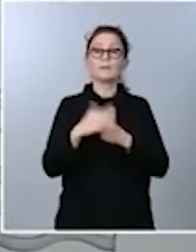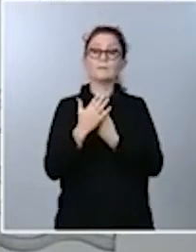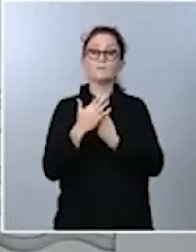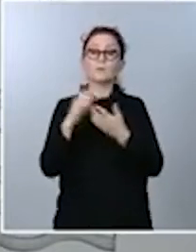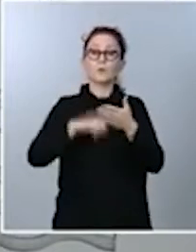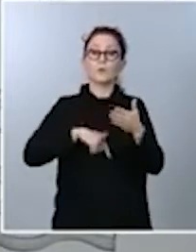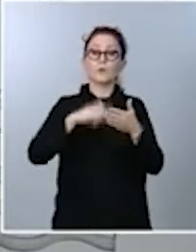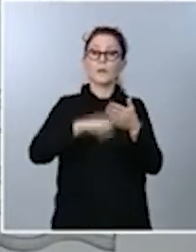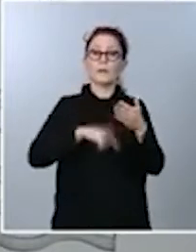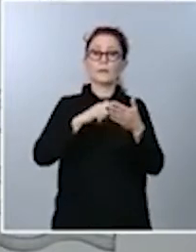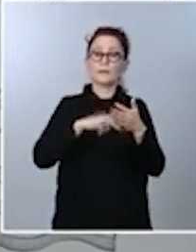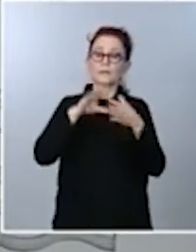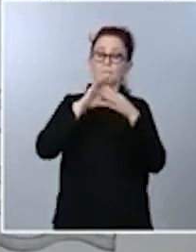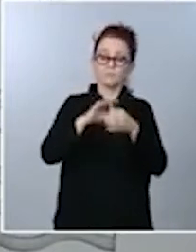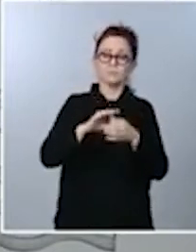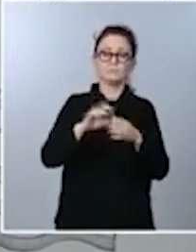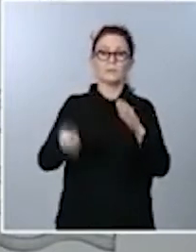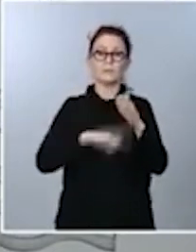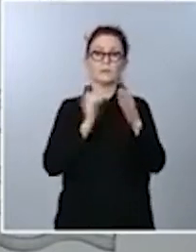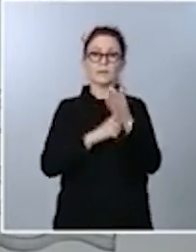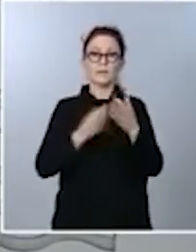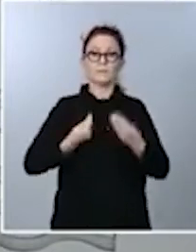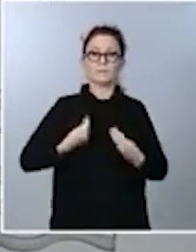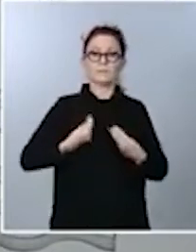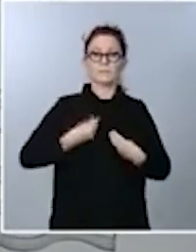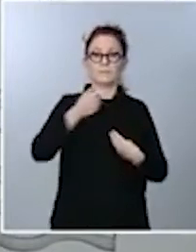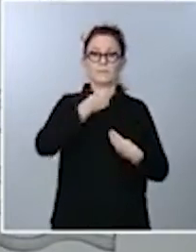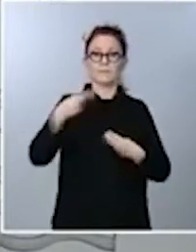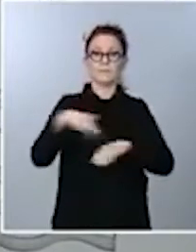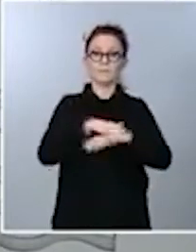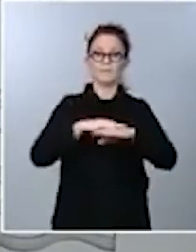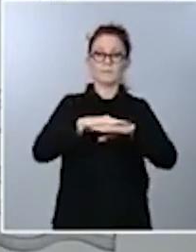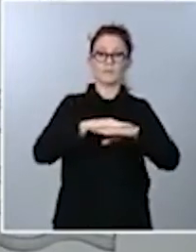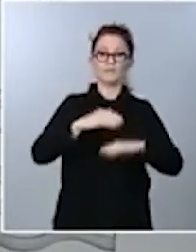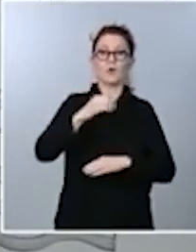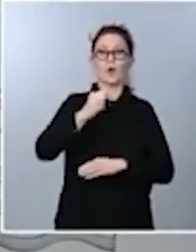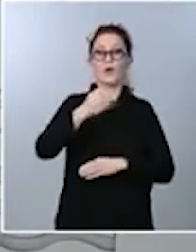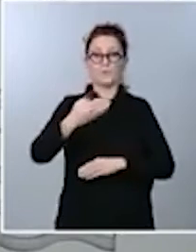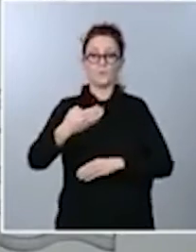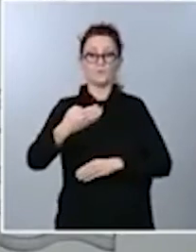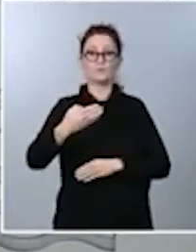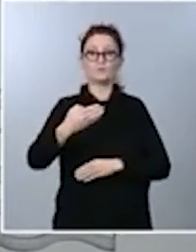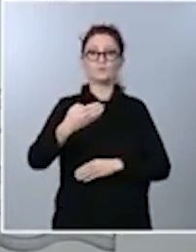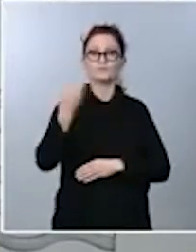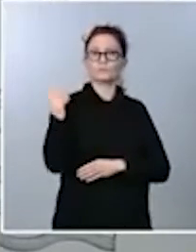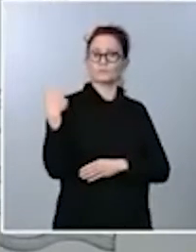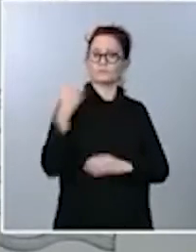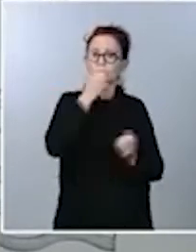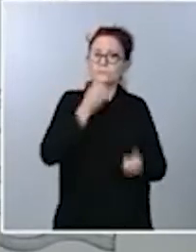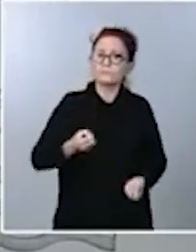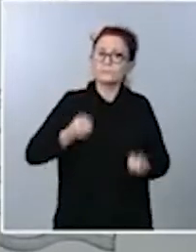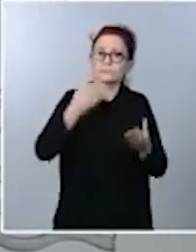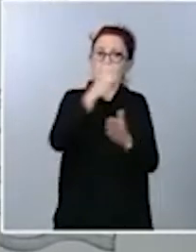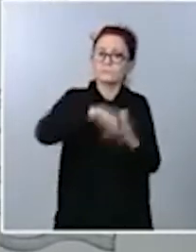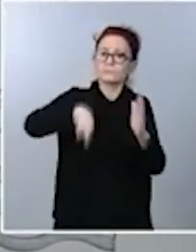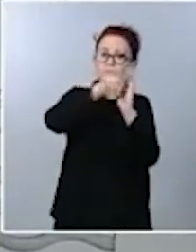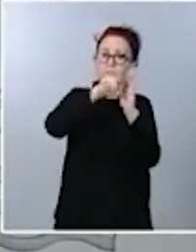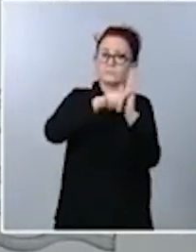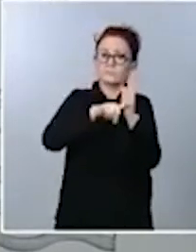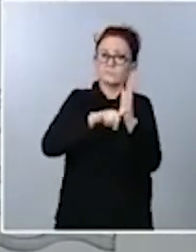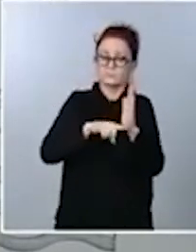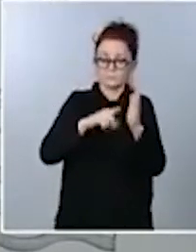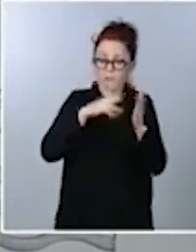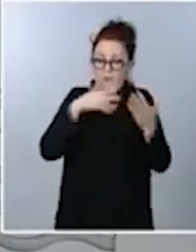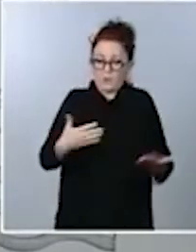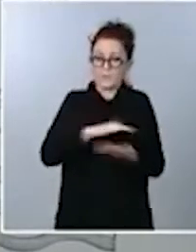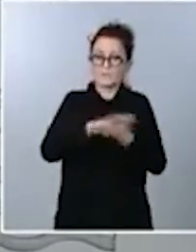es una ley de vivienda la que el ministro Ávalo anunció que contemplaría todas las medidas de las que estamos hablando respecto